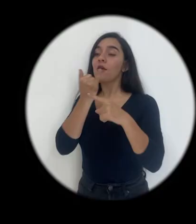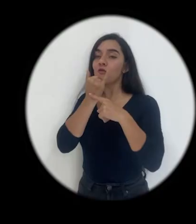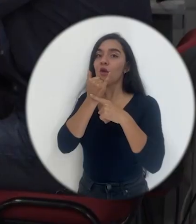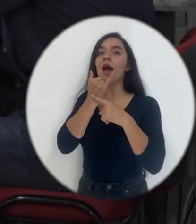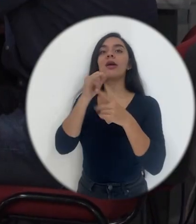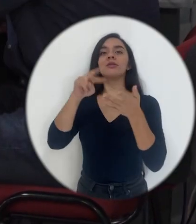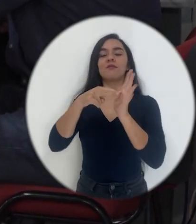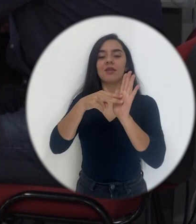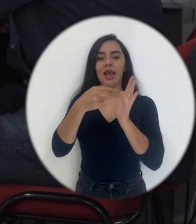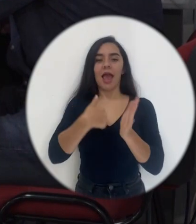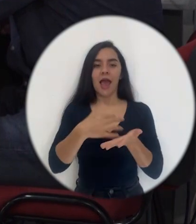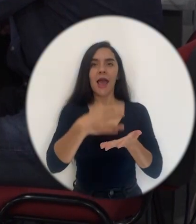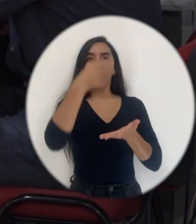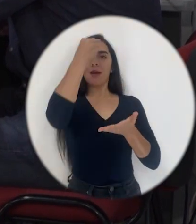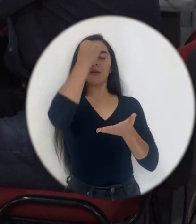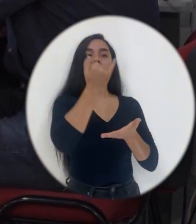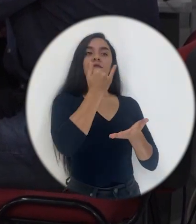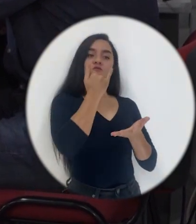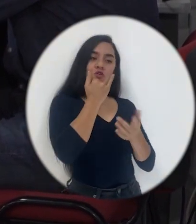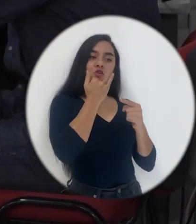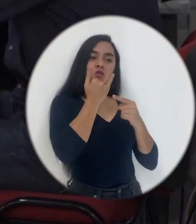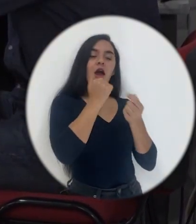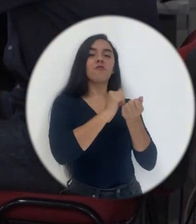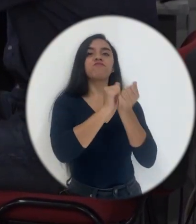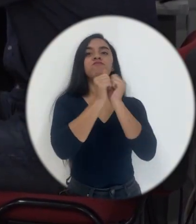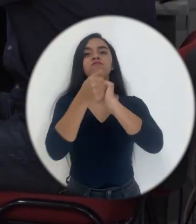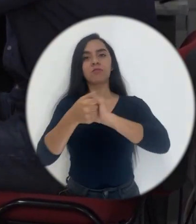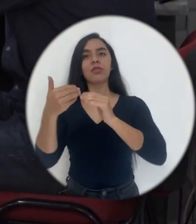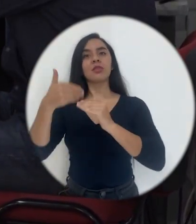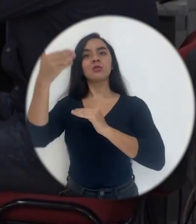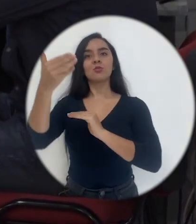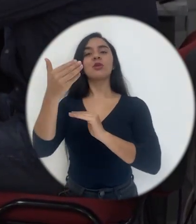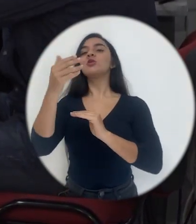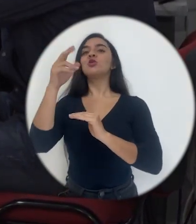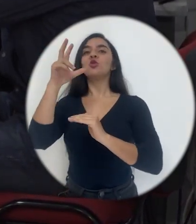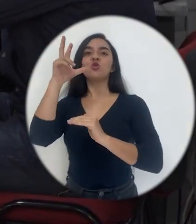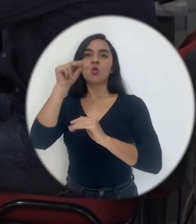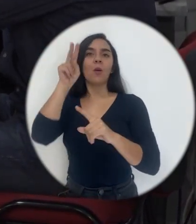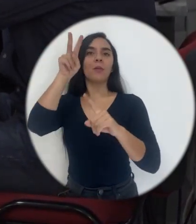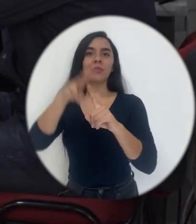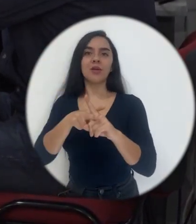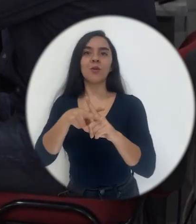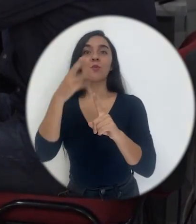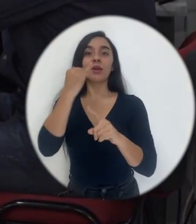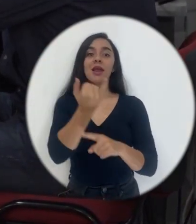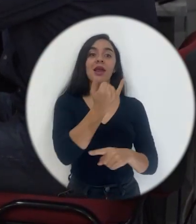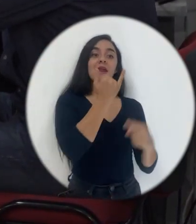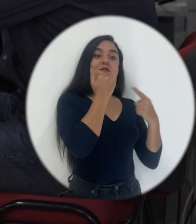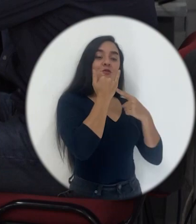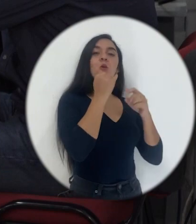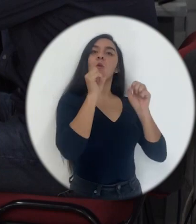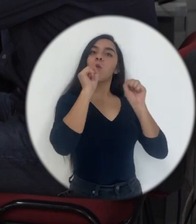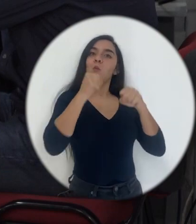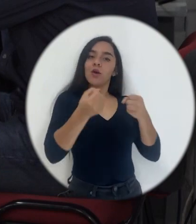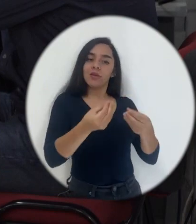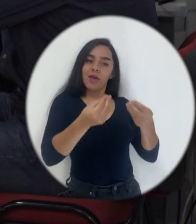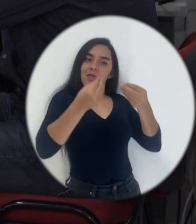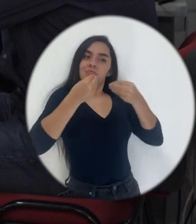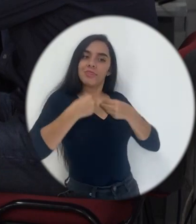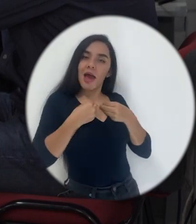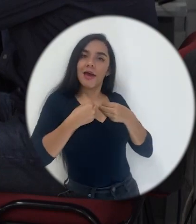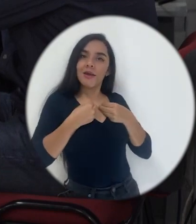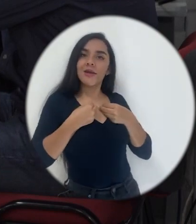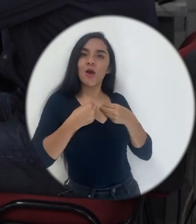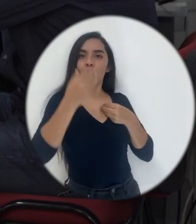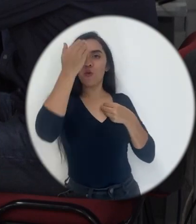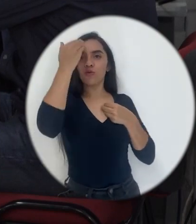el error es un gran formador de conocimiento, diría. Un aliado. Un